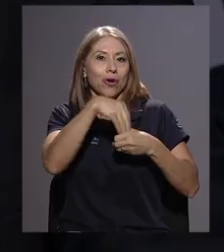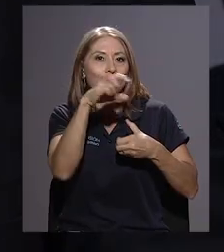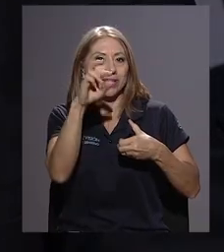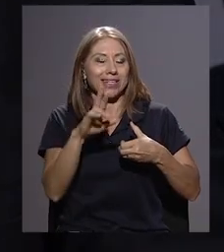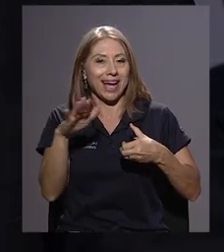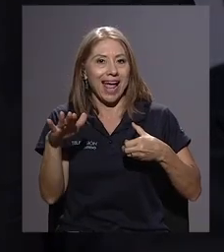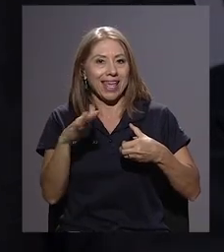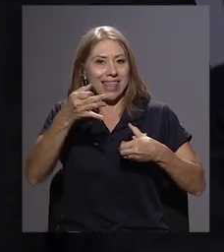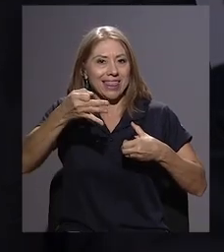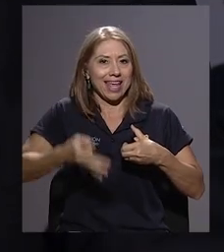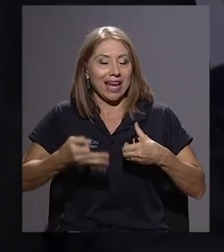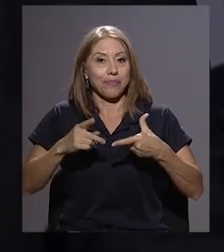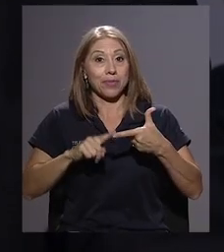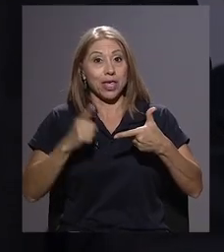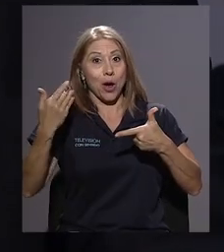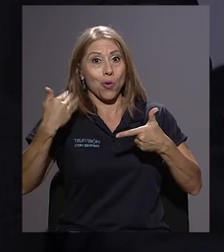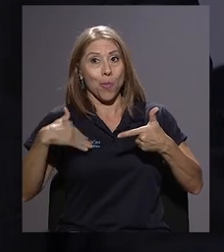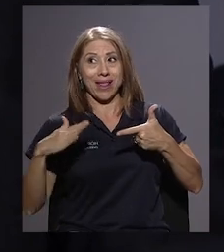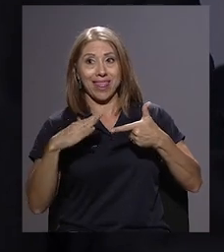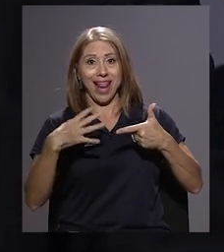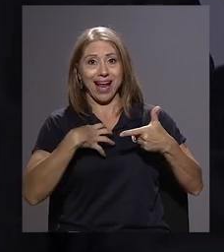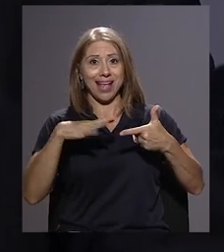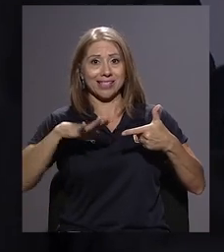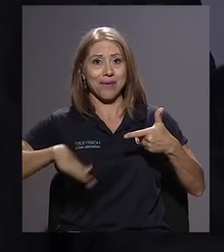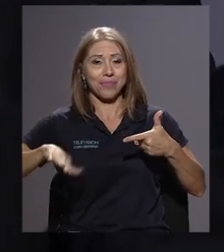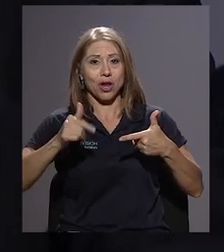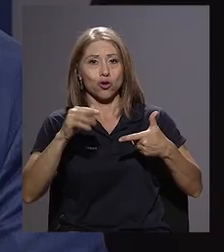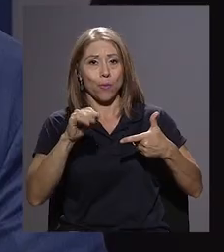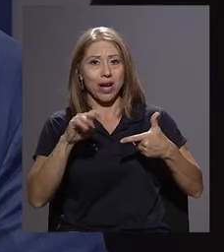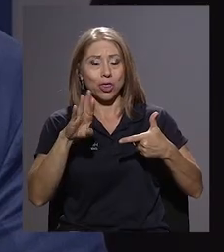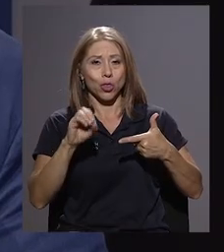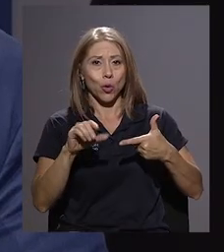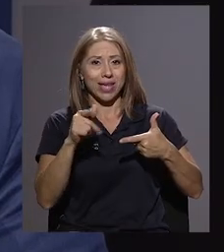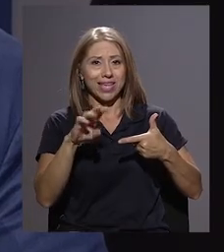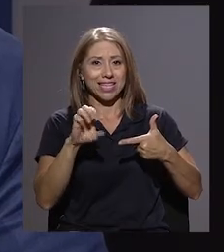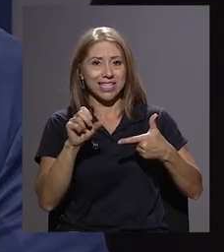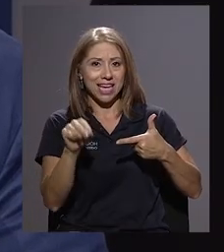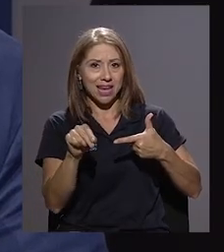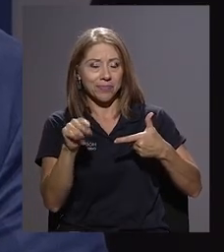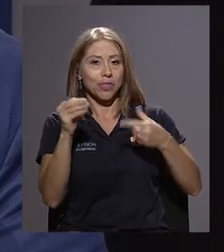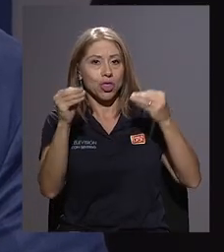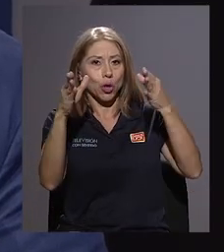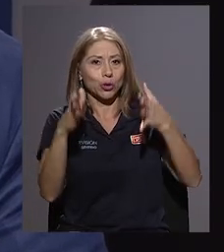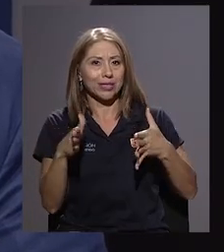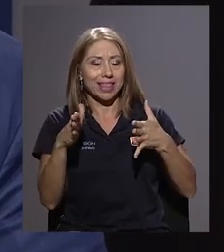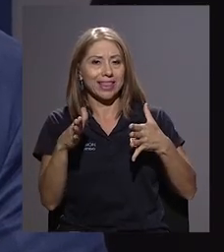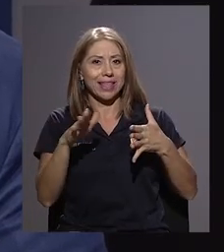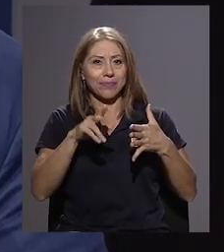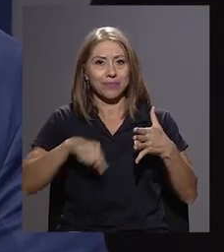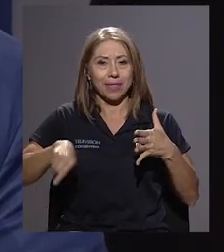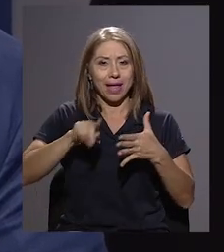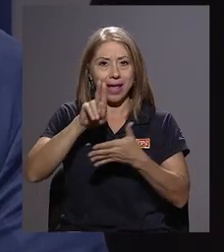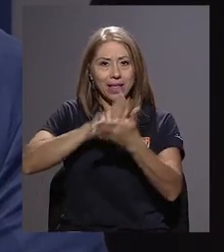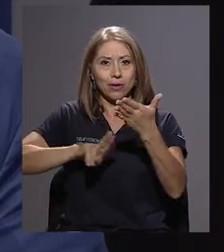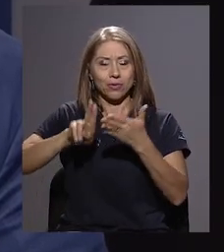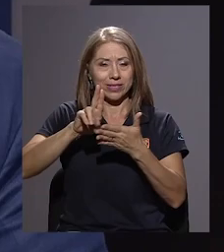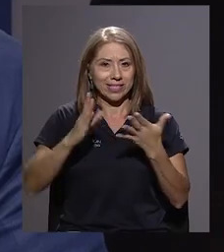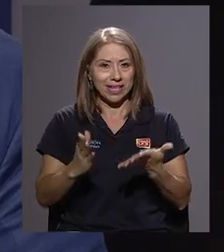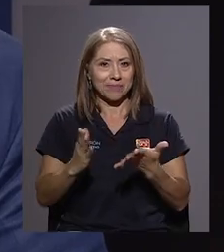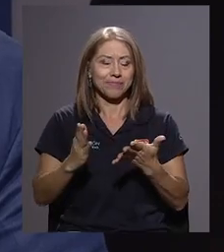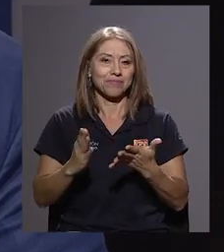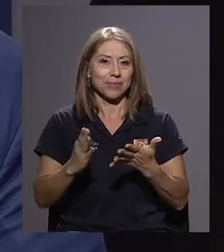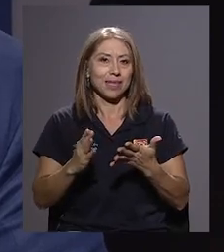Costa Rica Íntegra y por supuesto a un hombre de la casa, a don Roberto Guillén, docente y académico